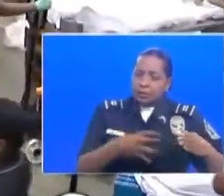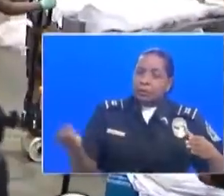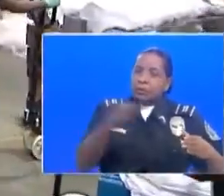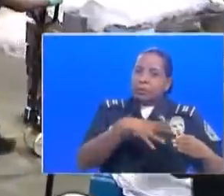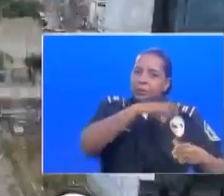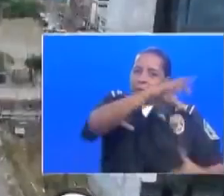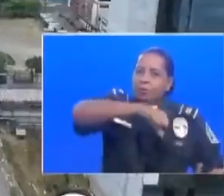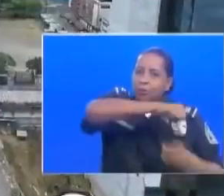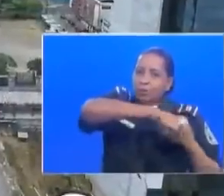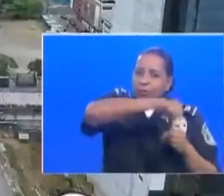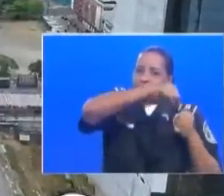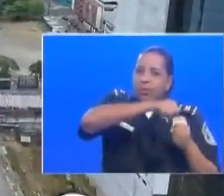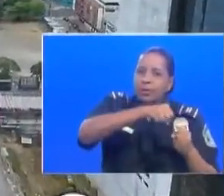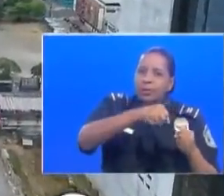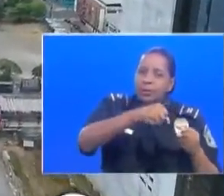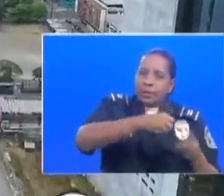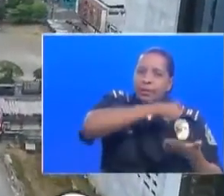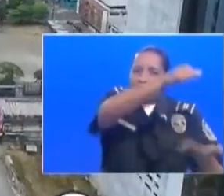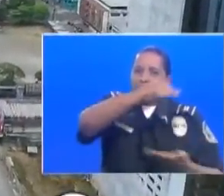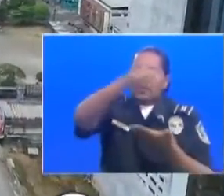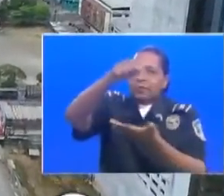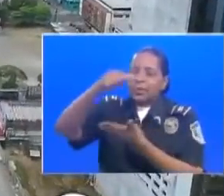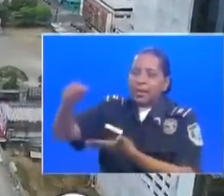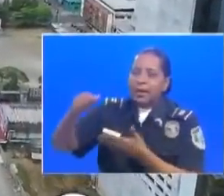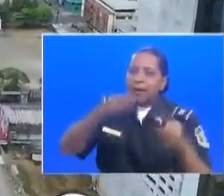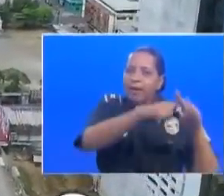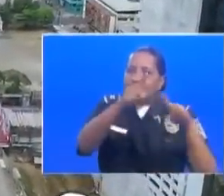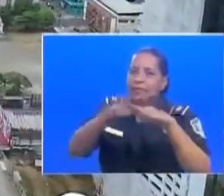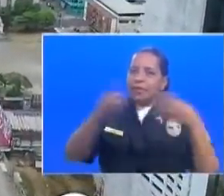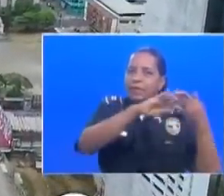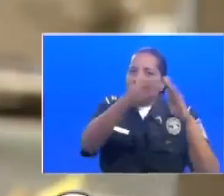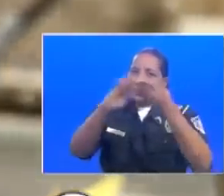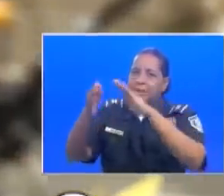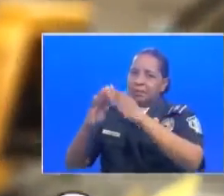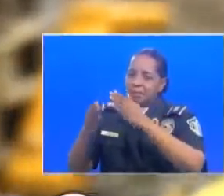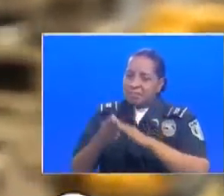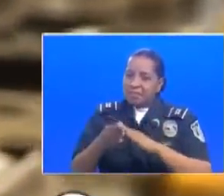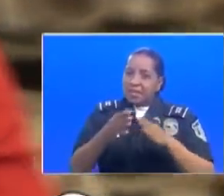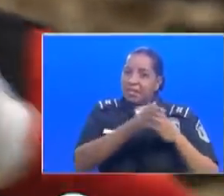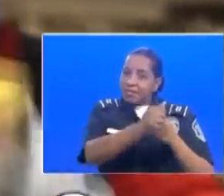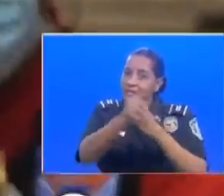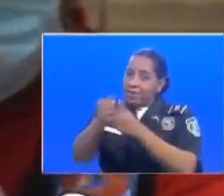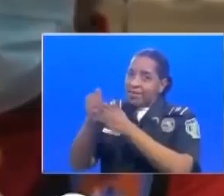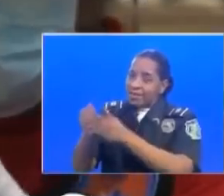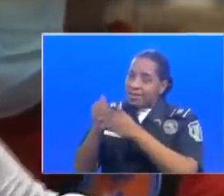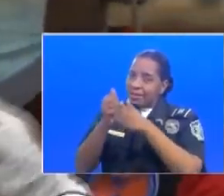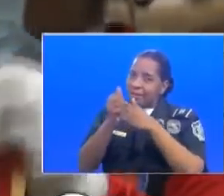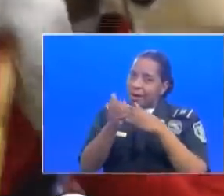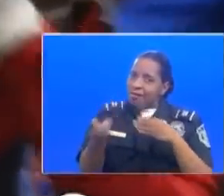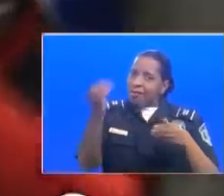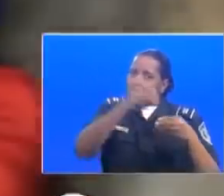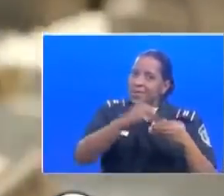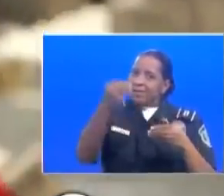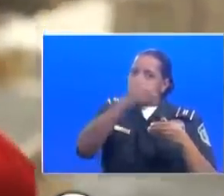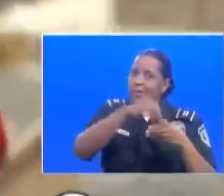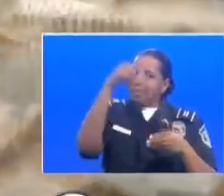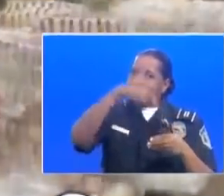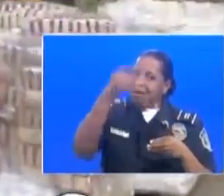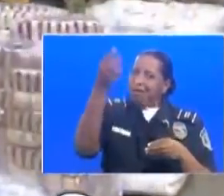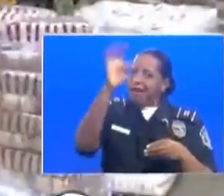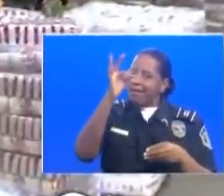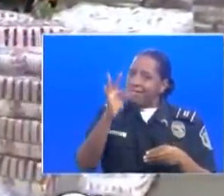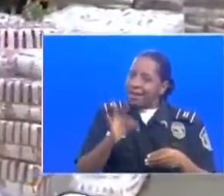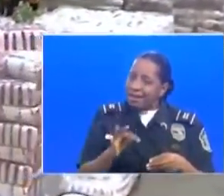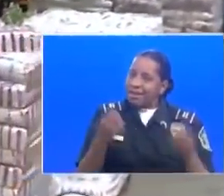lo sé, que van a llegar a cada uno de estos hogares. Y por supuesto yo me encuentro con muchos dirigentes que forman parte de esta tarea, de esta tarea que